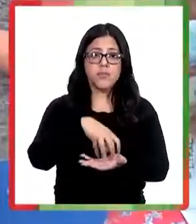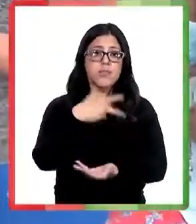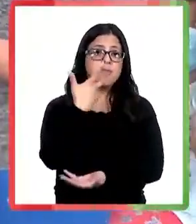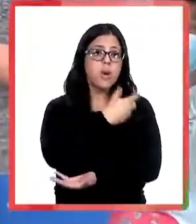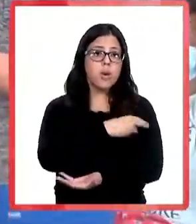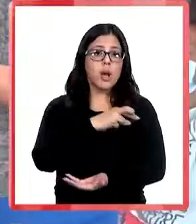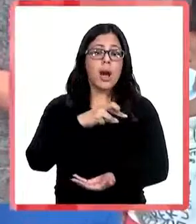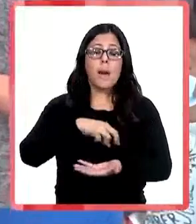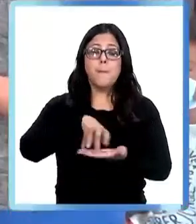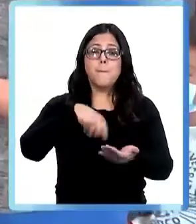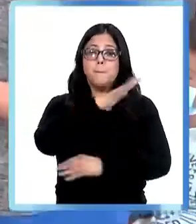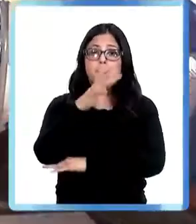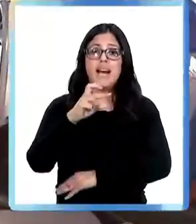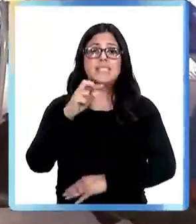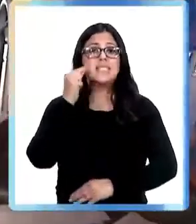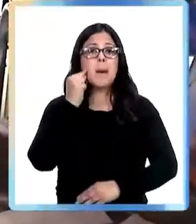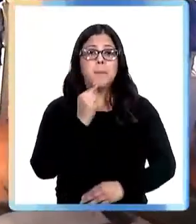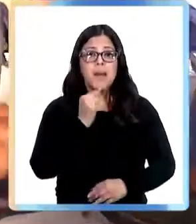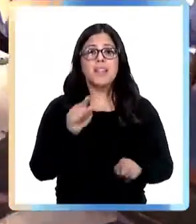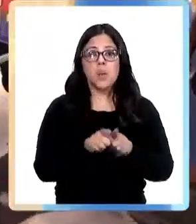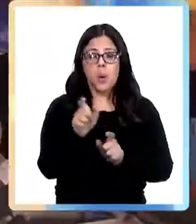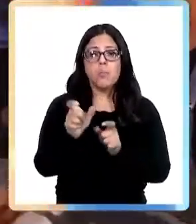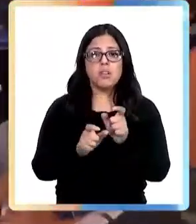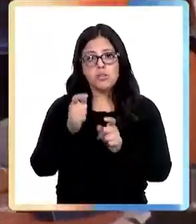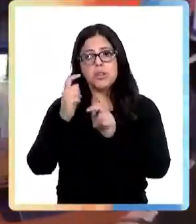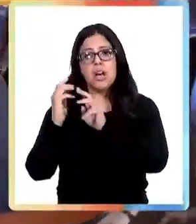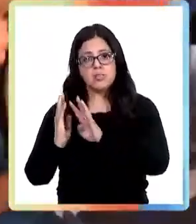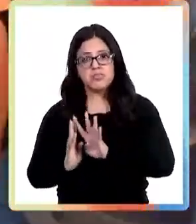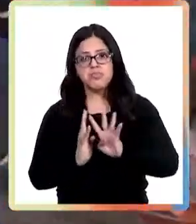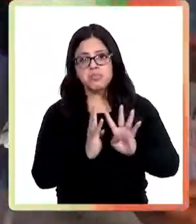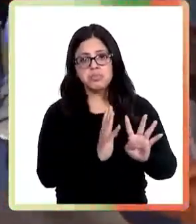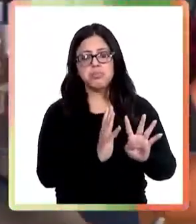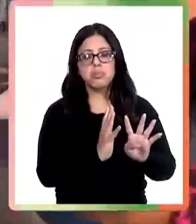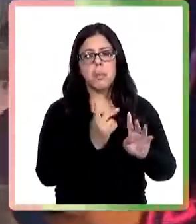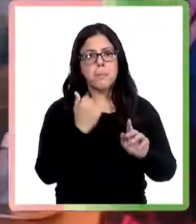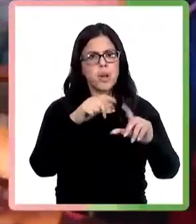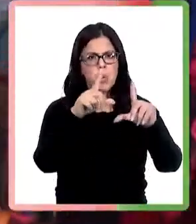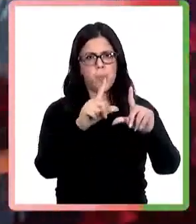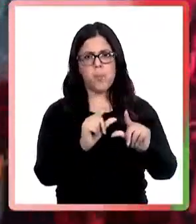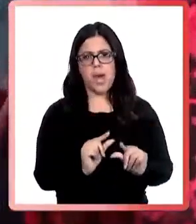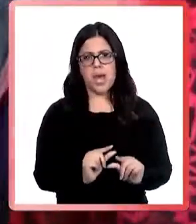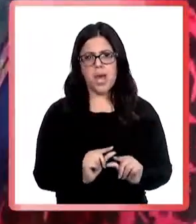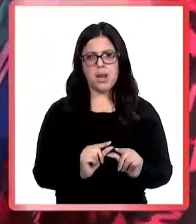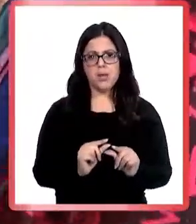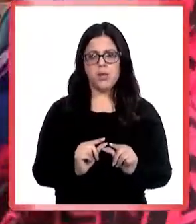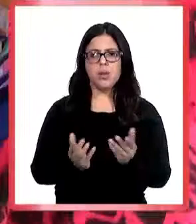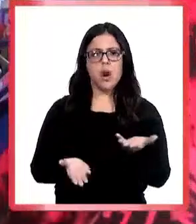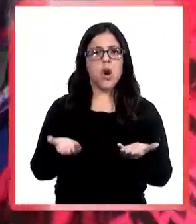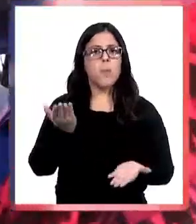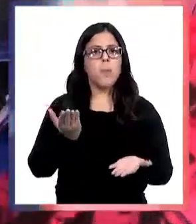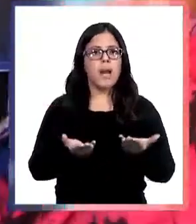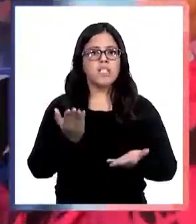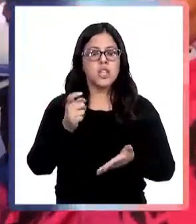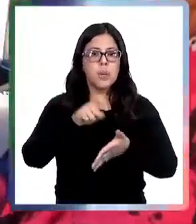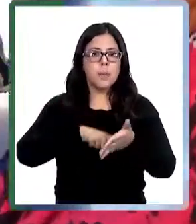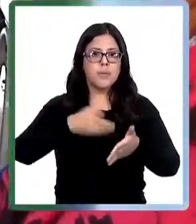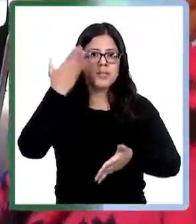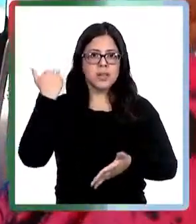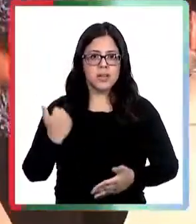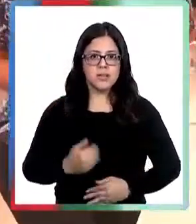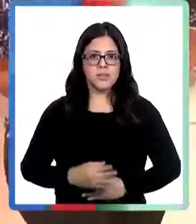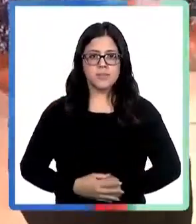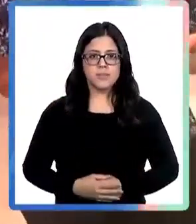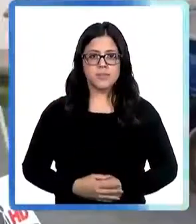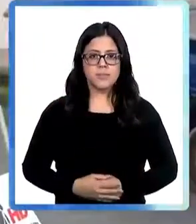Prat, aún hay personas que acuden para recibir su vacuna pero la cantidad es muy inferior en comparación a tan solo unos meses atrás.